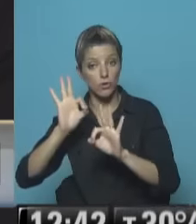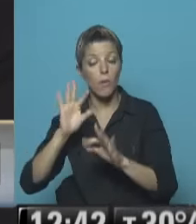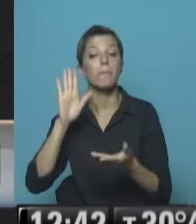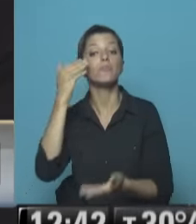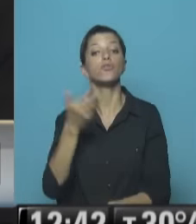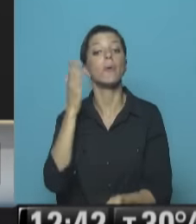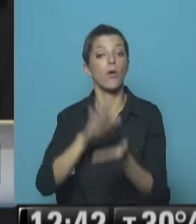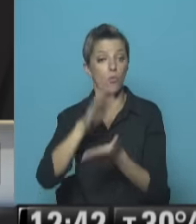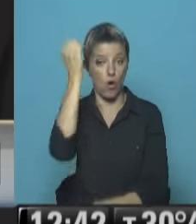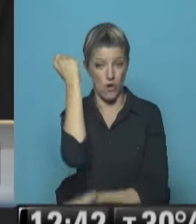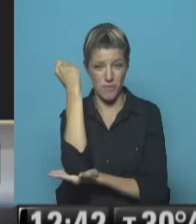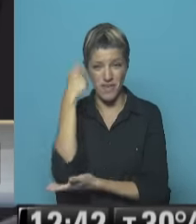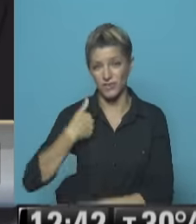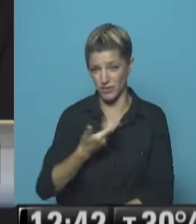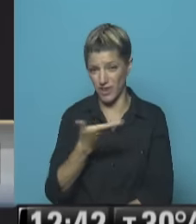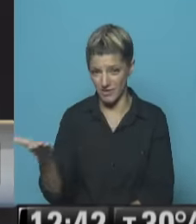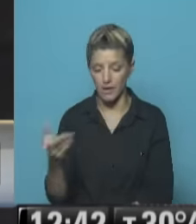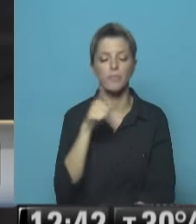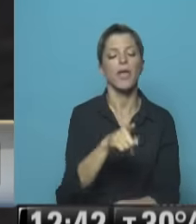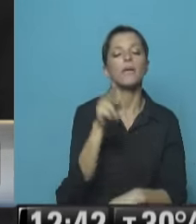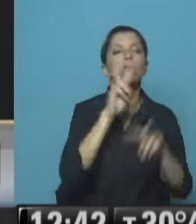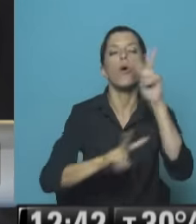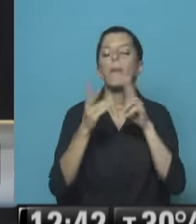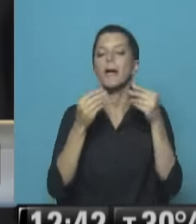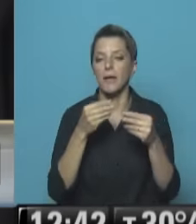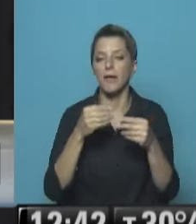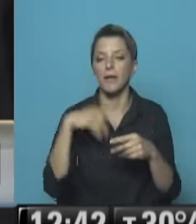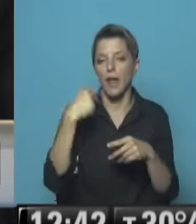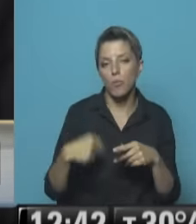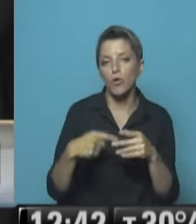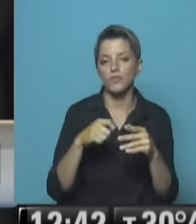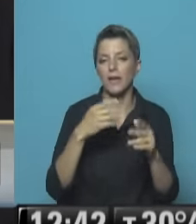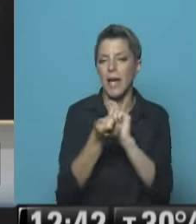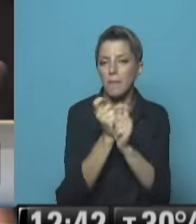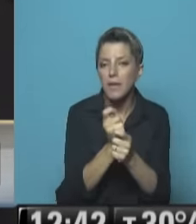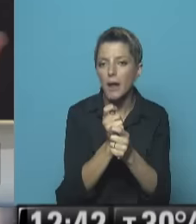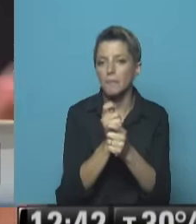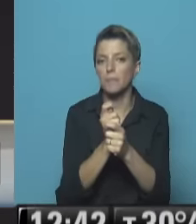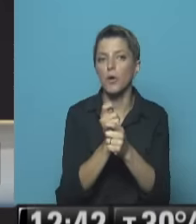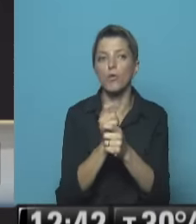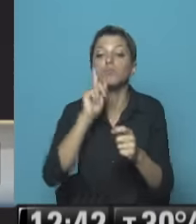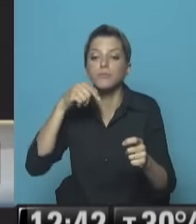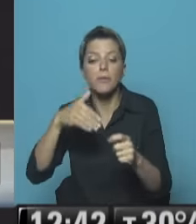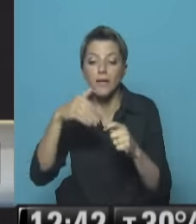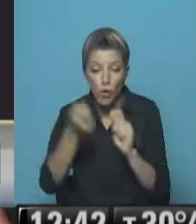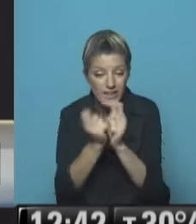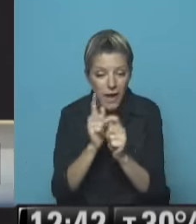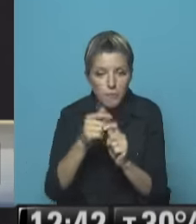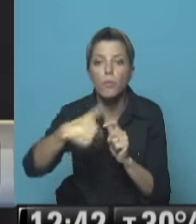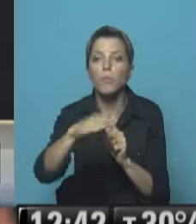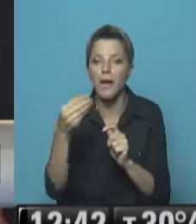socialista Digamos, era tratar de combatir Lo que hay sin dejar muy en claro Qué es lo que se venía Y este tipo de